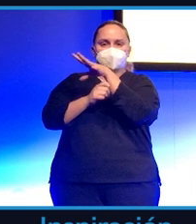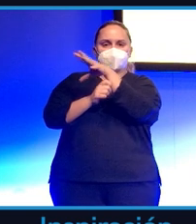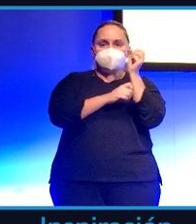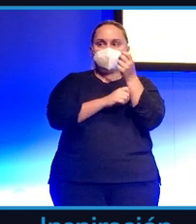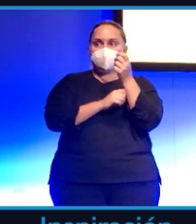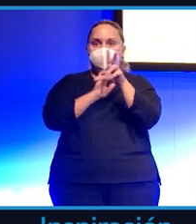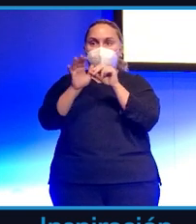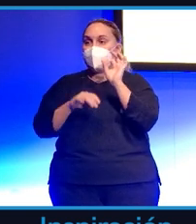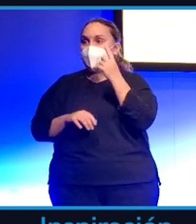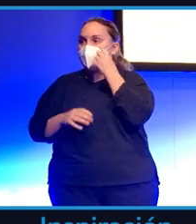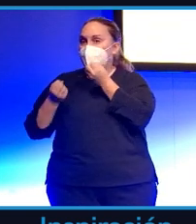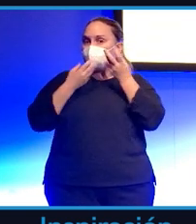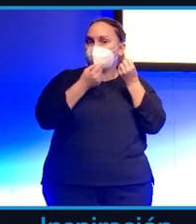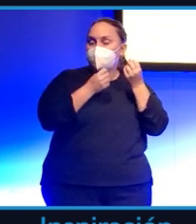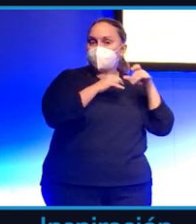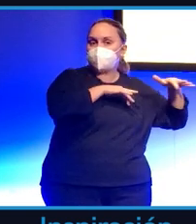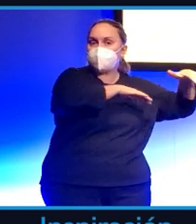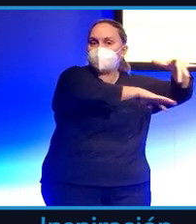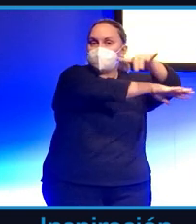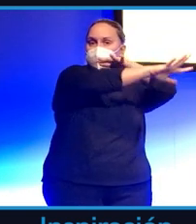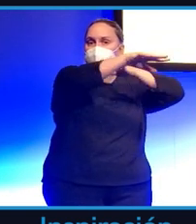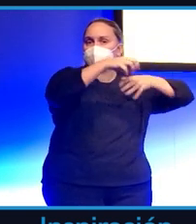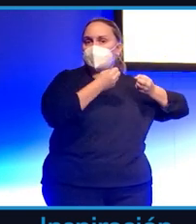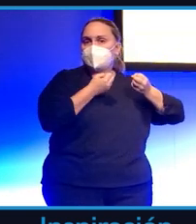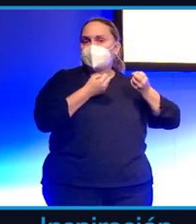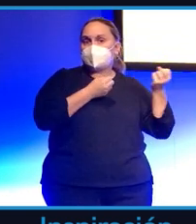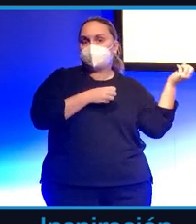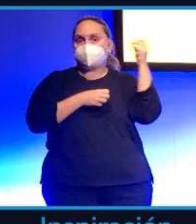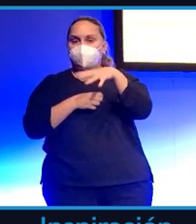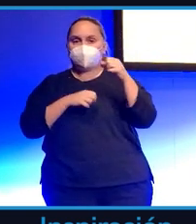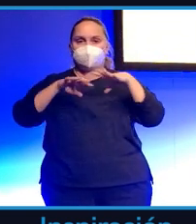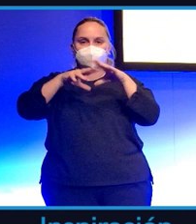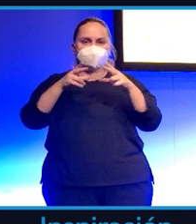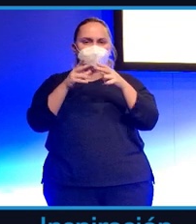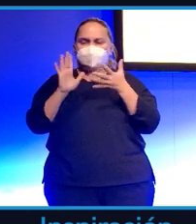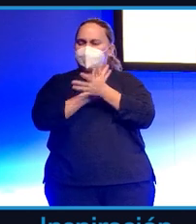lo ve y se lo cuenta a cualquiera y eso ya circula por redes sociales. Por lo tanto, el periodismo hoy en día tiene que adaptarse